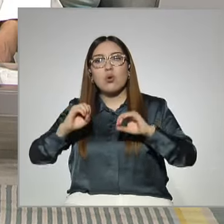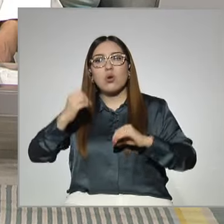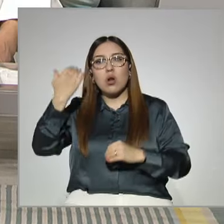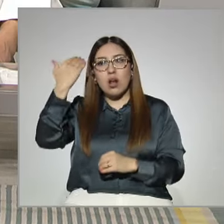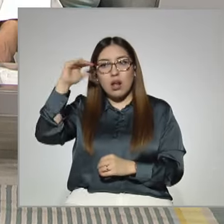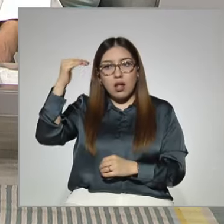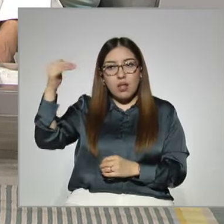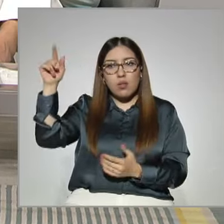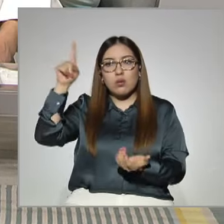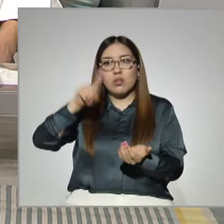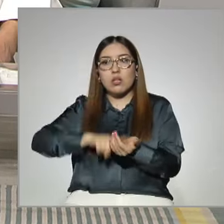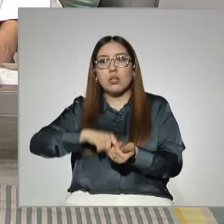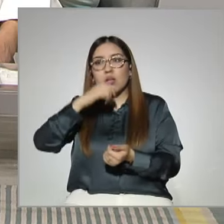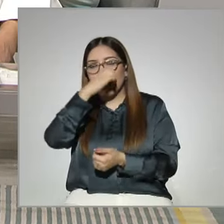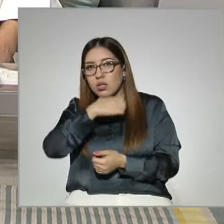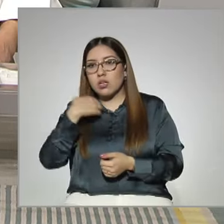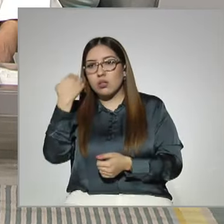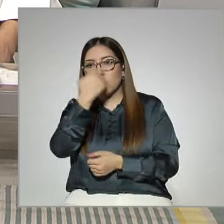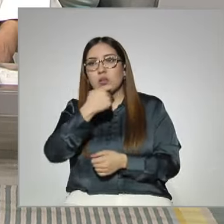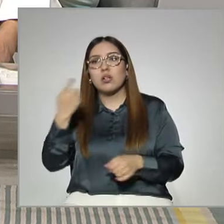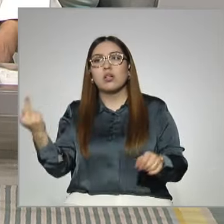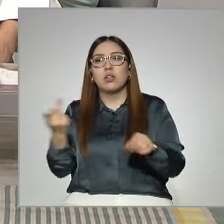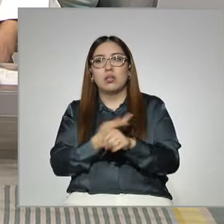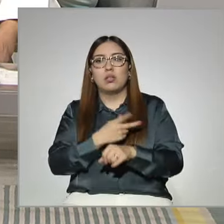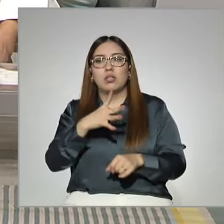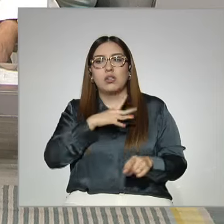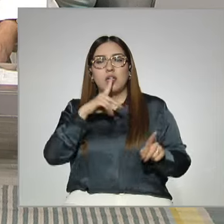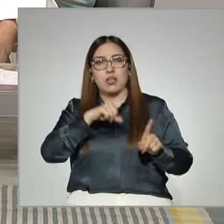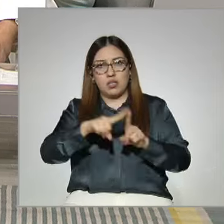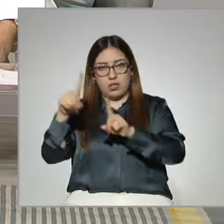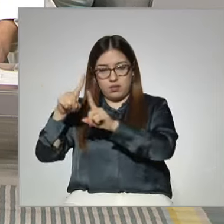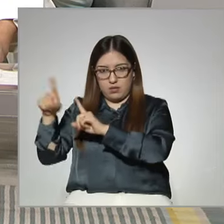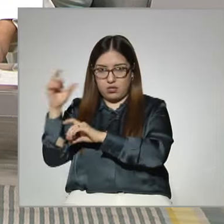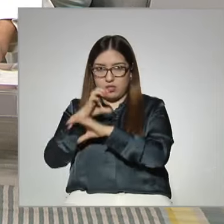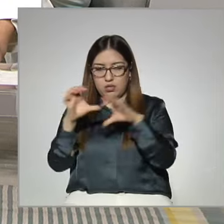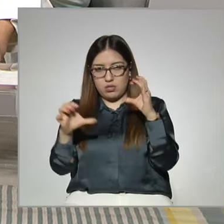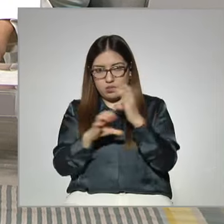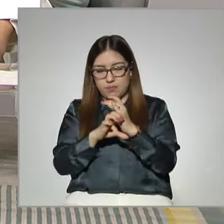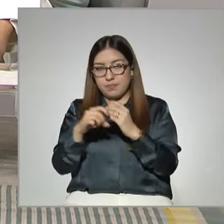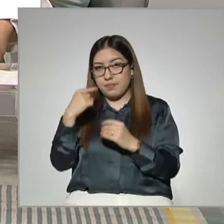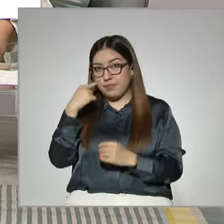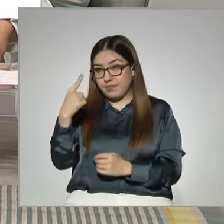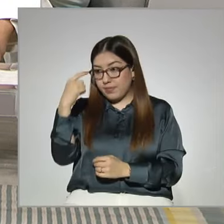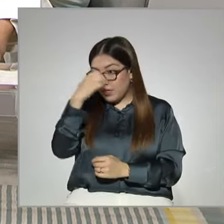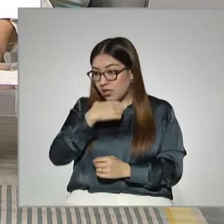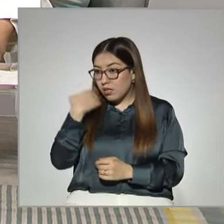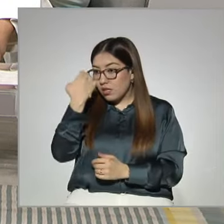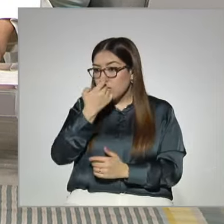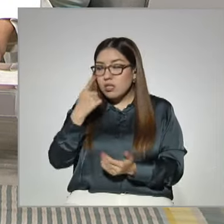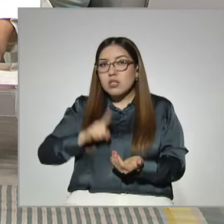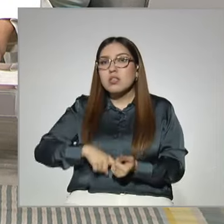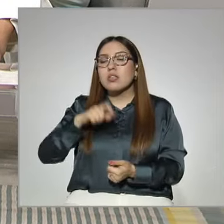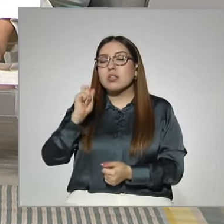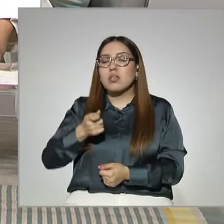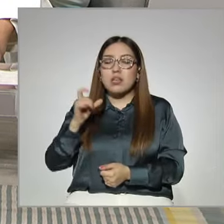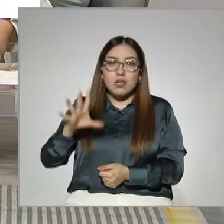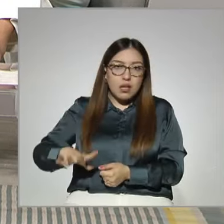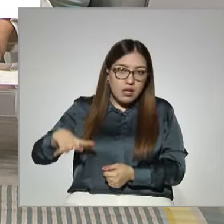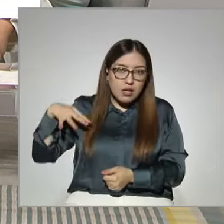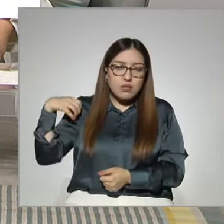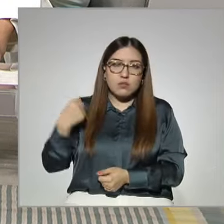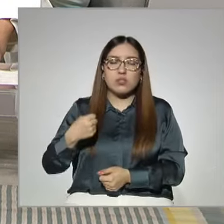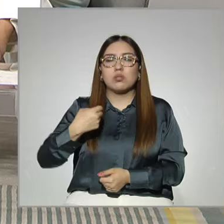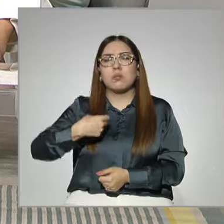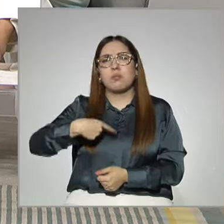de la escuela y le genera otro tipo de expectativas. La escuela nos va a demandar un esfuerzo, pero el